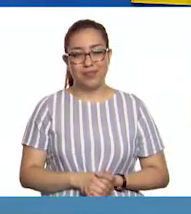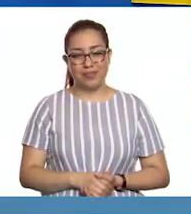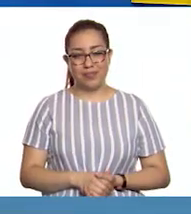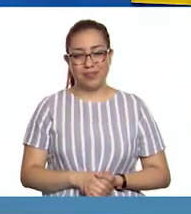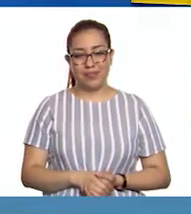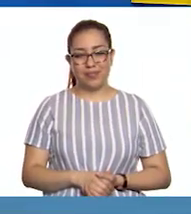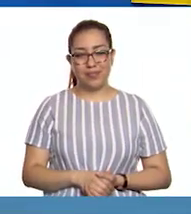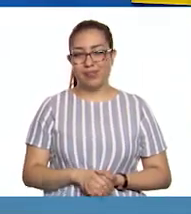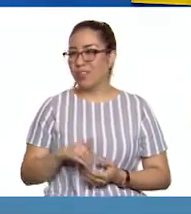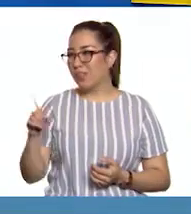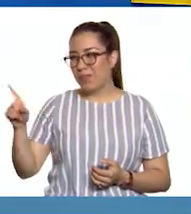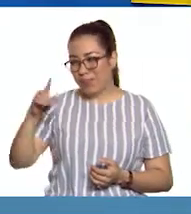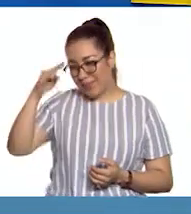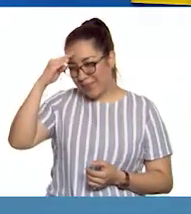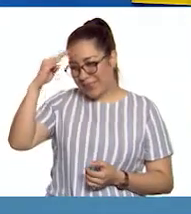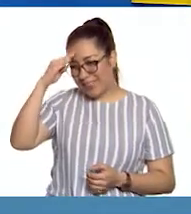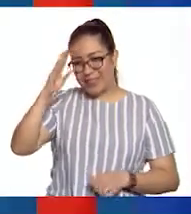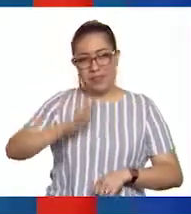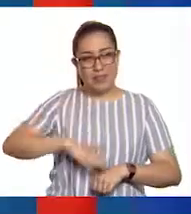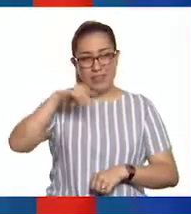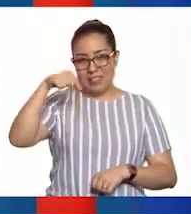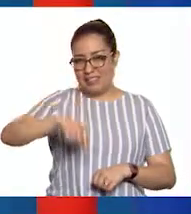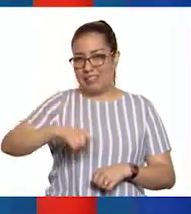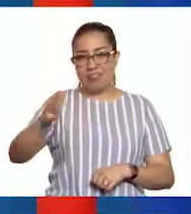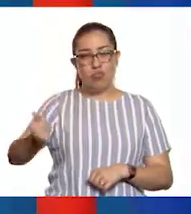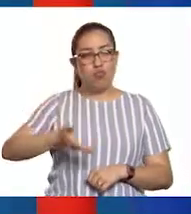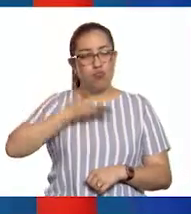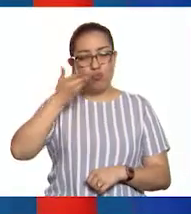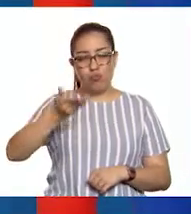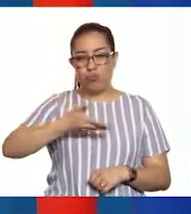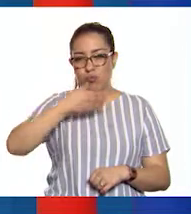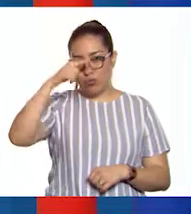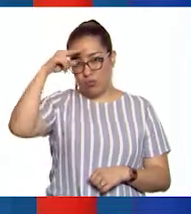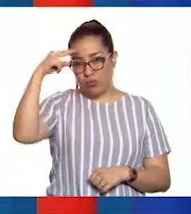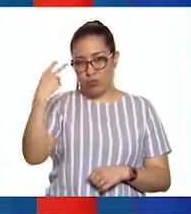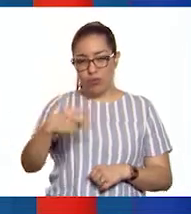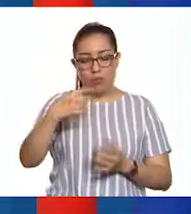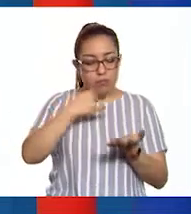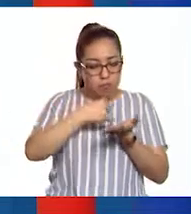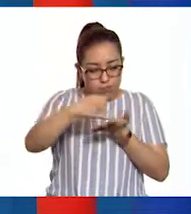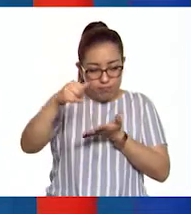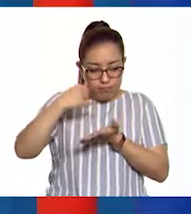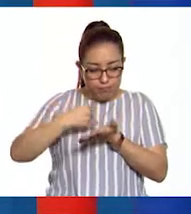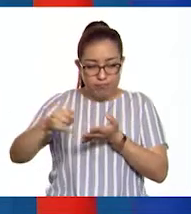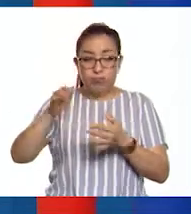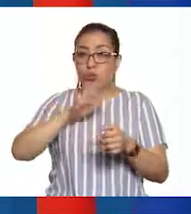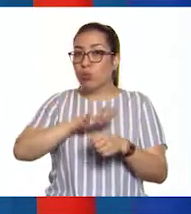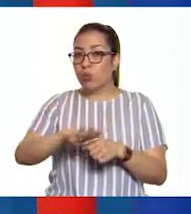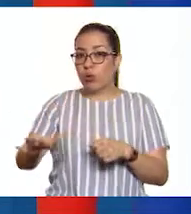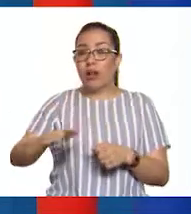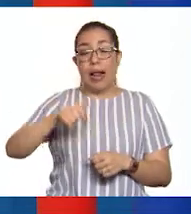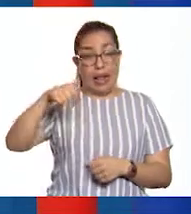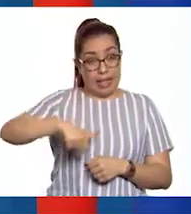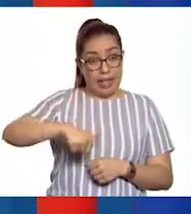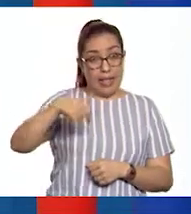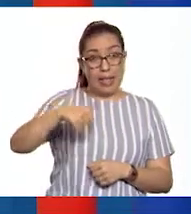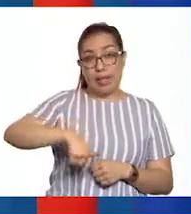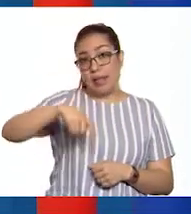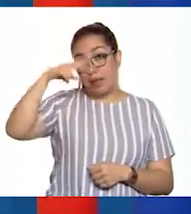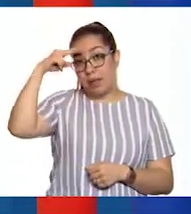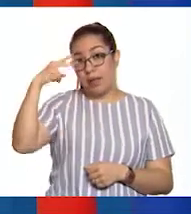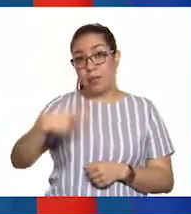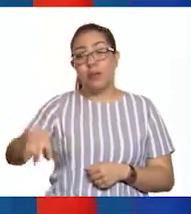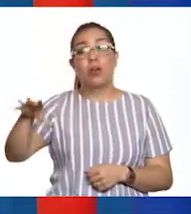los que más se cultivan en México? Bueno, eso también lo leí, maestro. En México se cultivan cinco